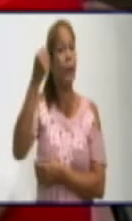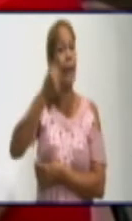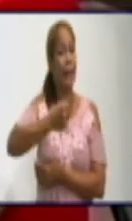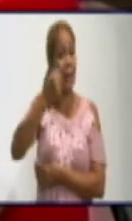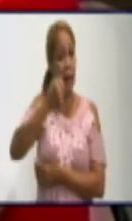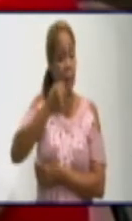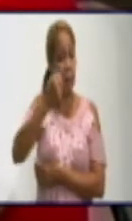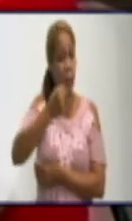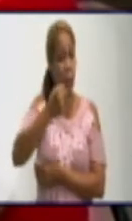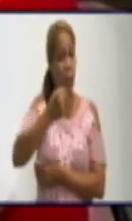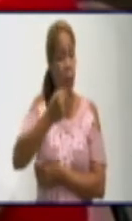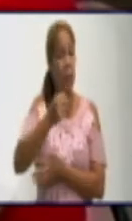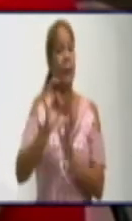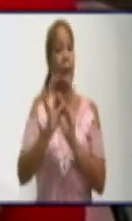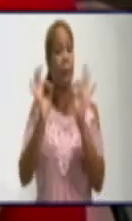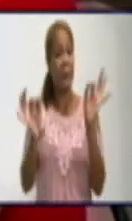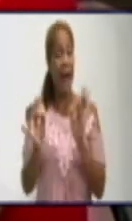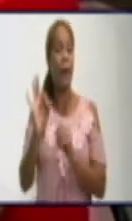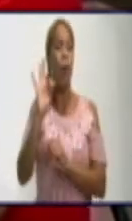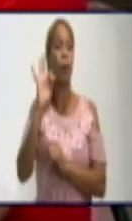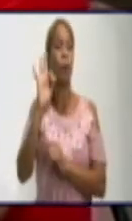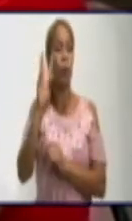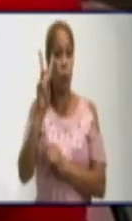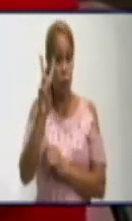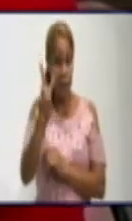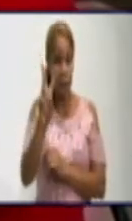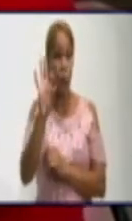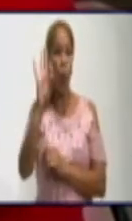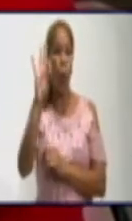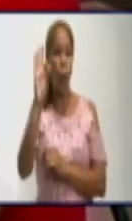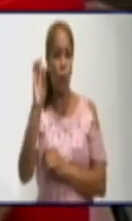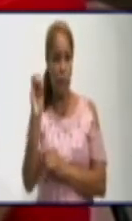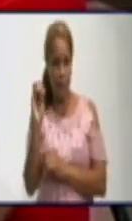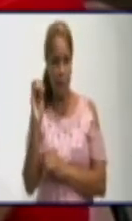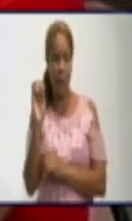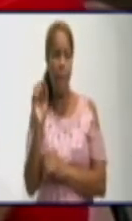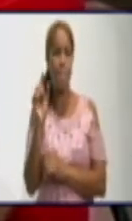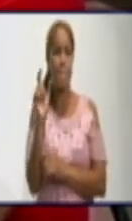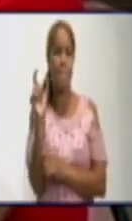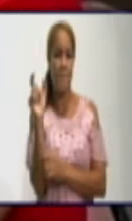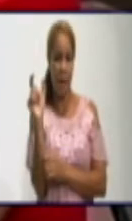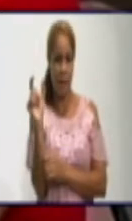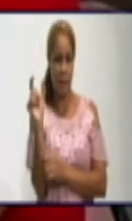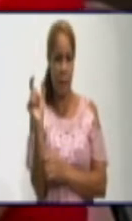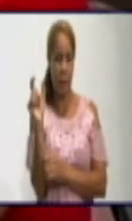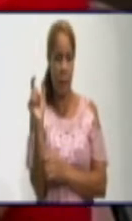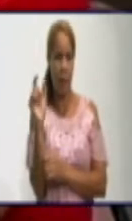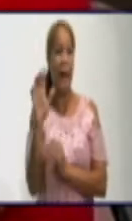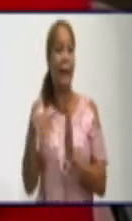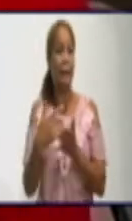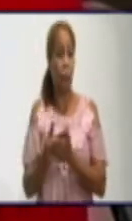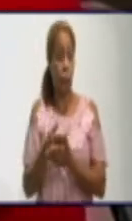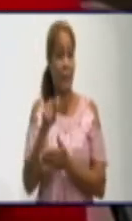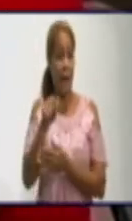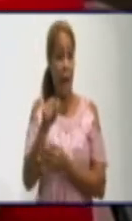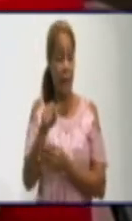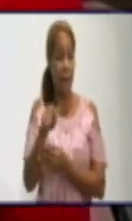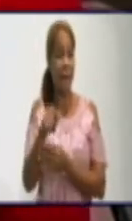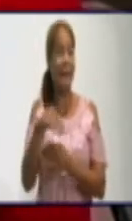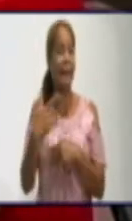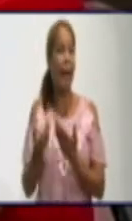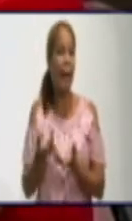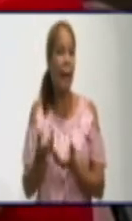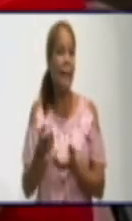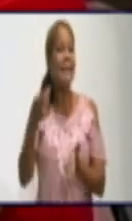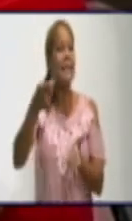reiterativa es 280 pesos. ¿Dónde entra la modalidad individual? En que usted, como dijimos, ya está en un levantamiento,